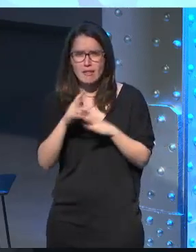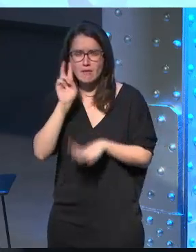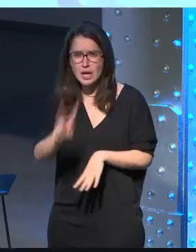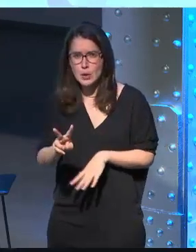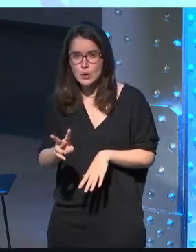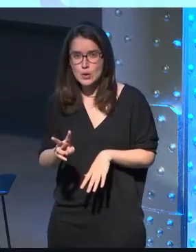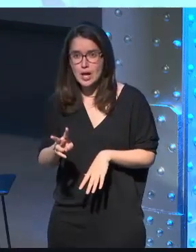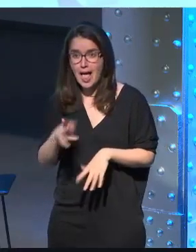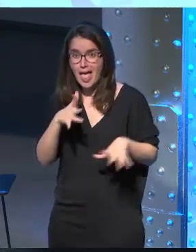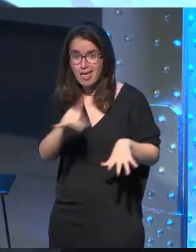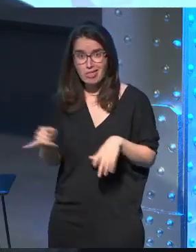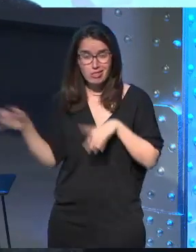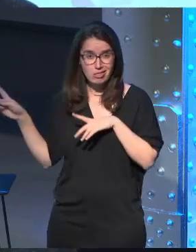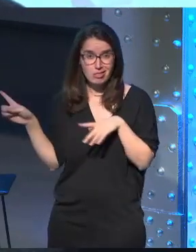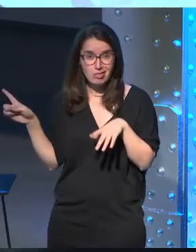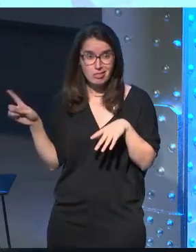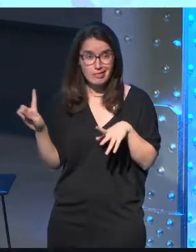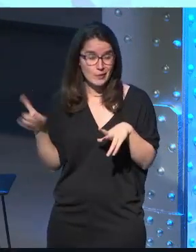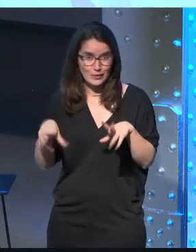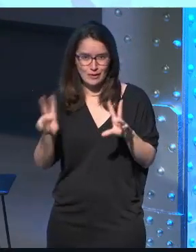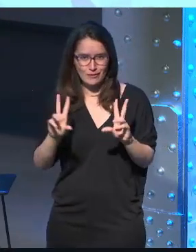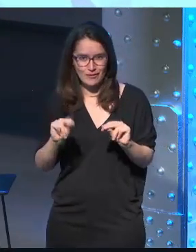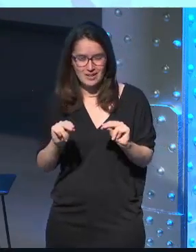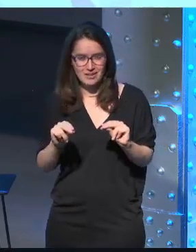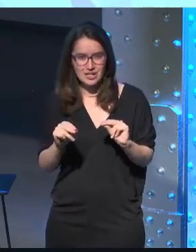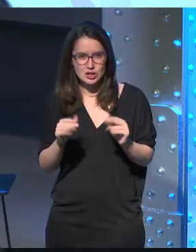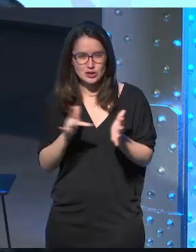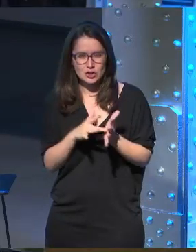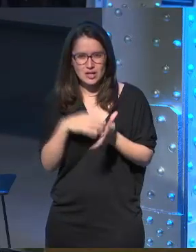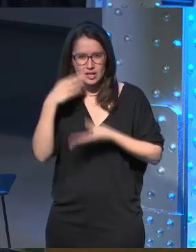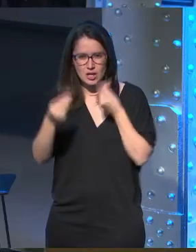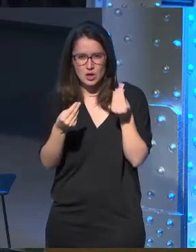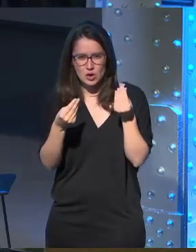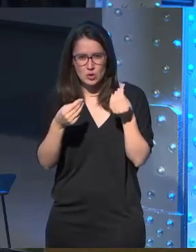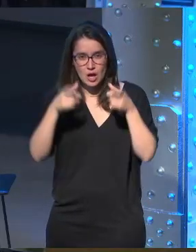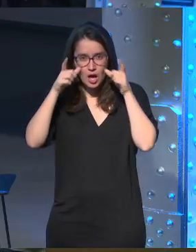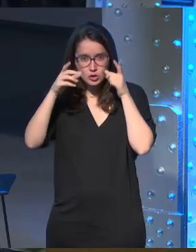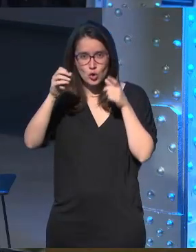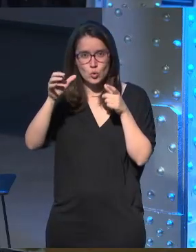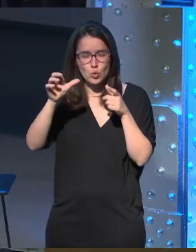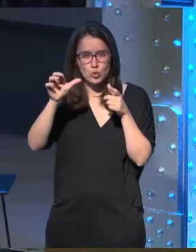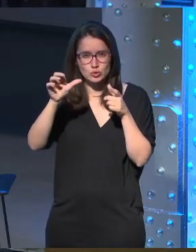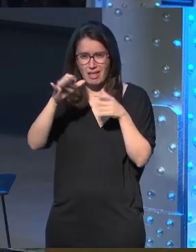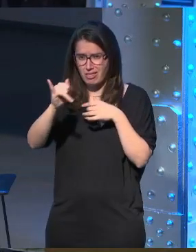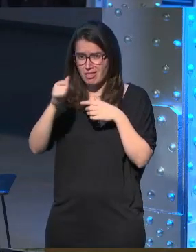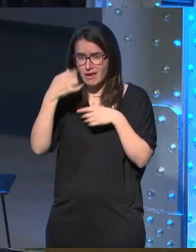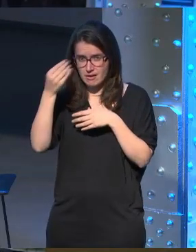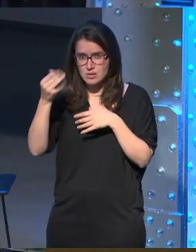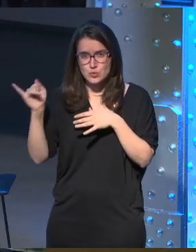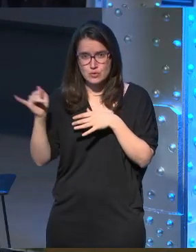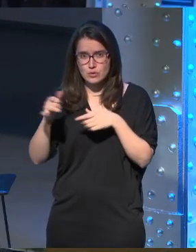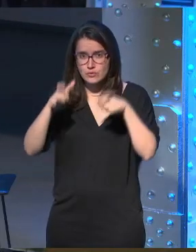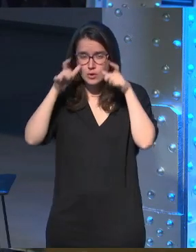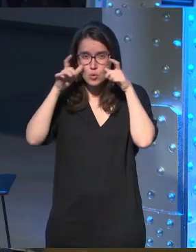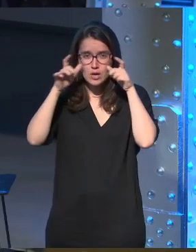verlo lo tenéis aquí está aquí a la salida hemos traído creo que unas óculos hay unas óculos hay unas óculos hay una